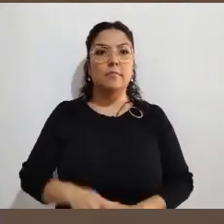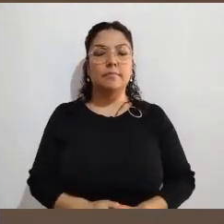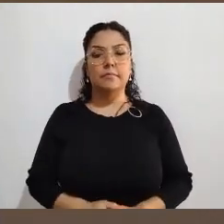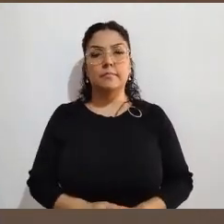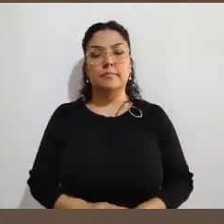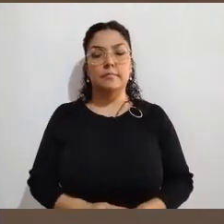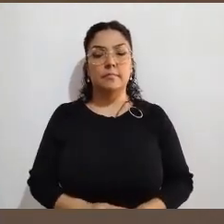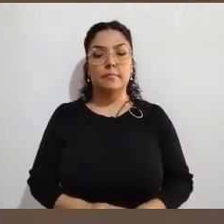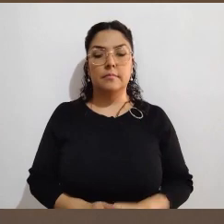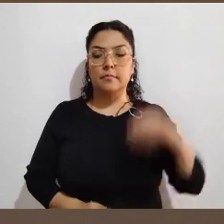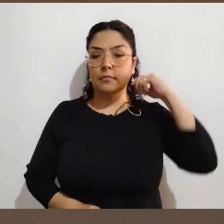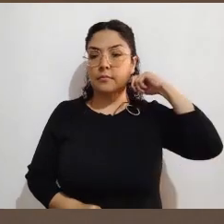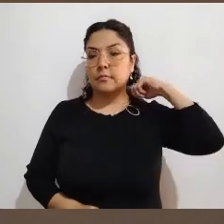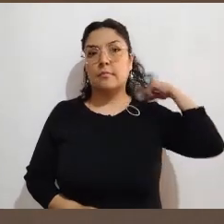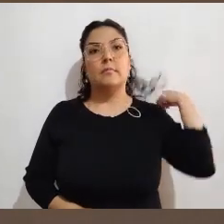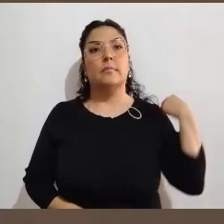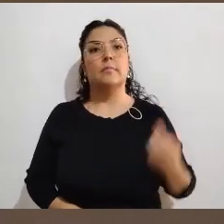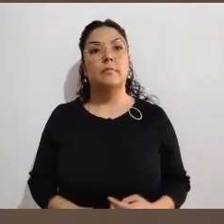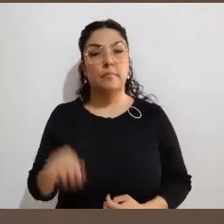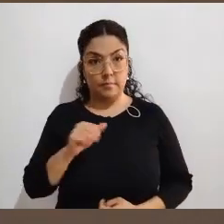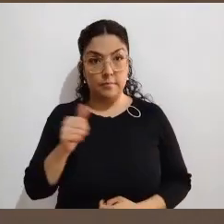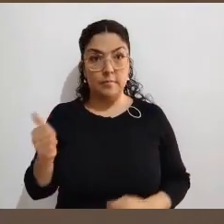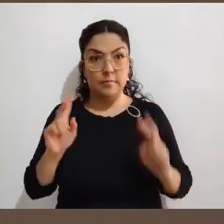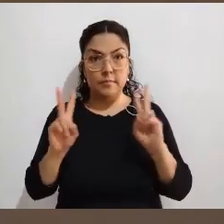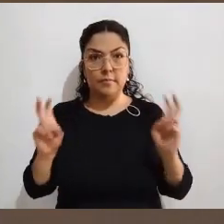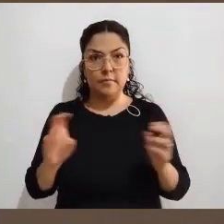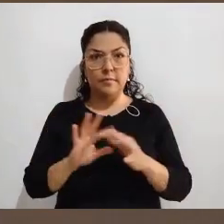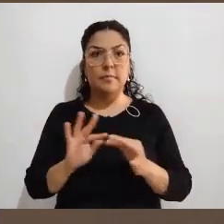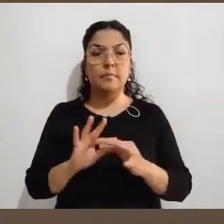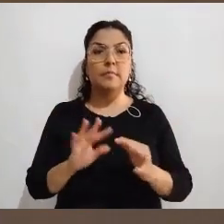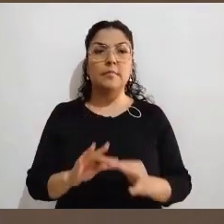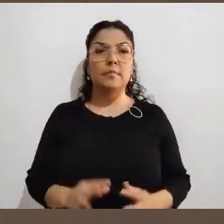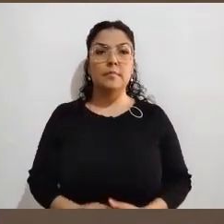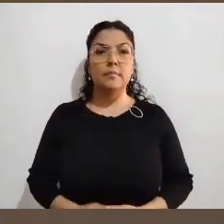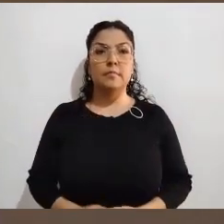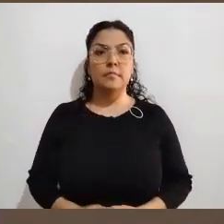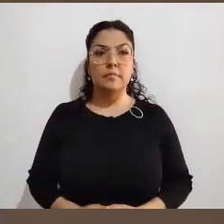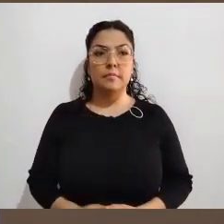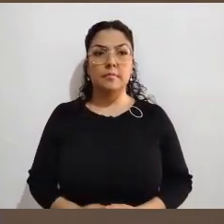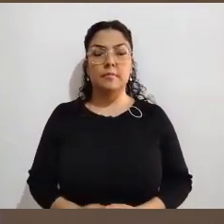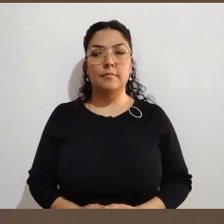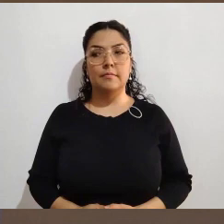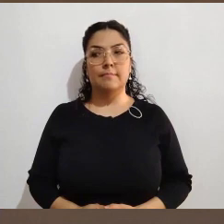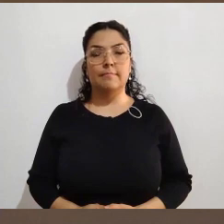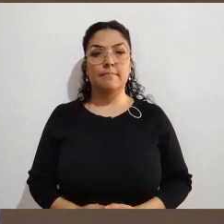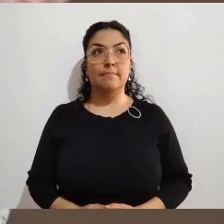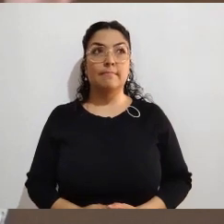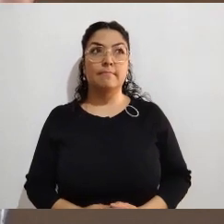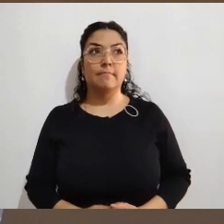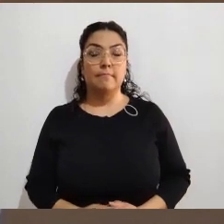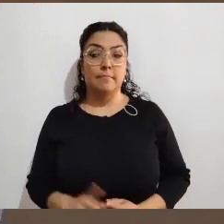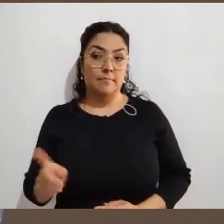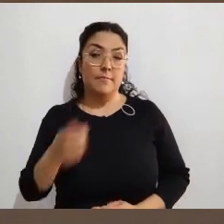el segundo tema que más me dicen, y es algo muy importante, me dicen, oiga, Lik, es que, pues bueno,